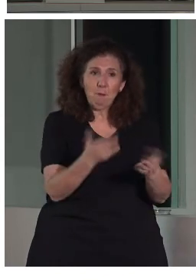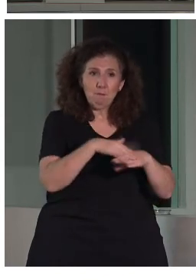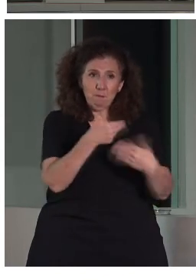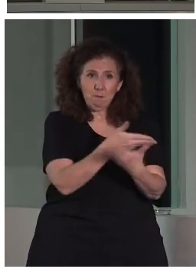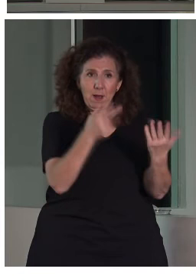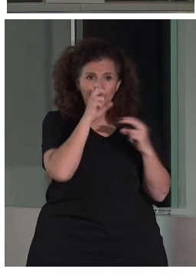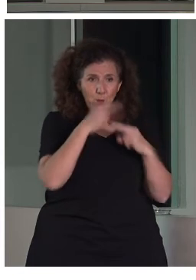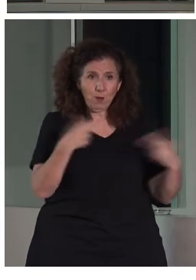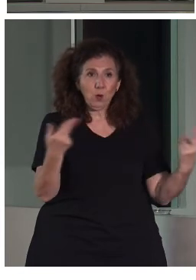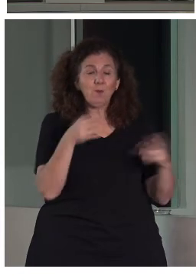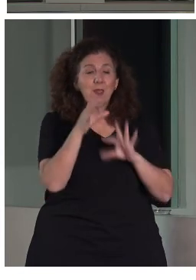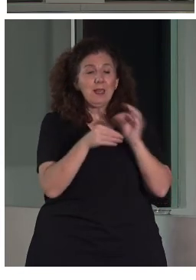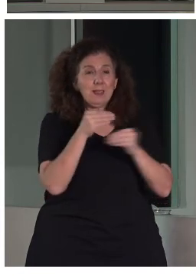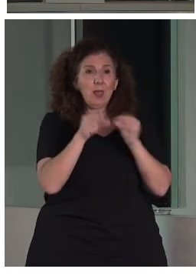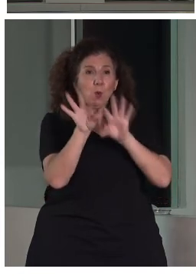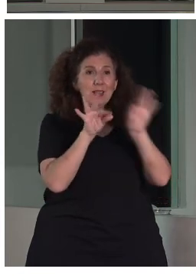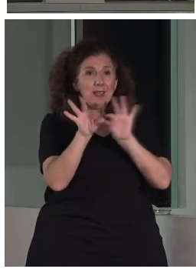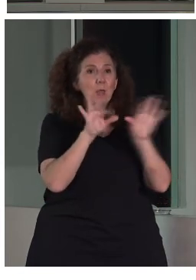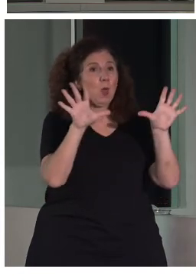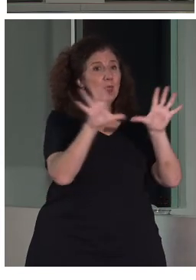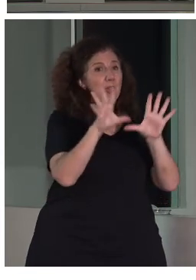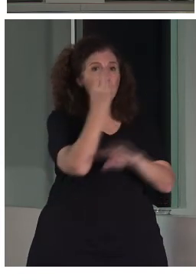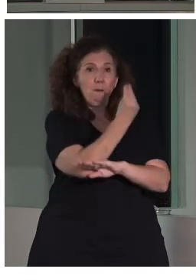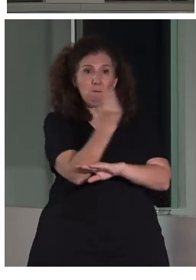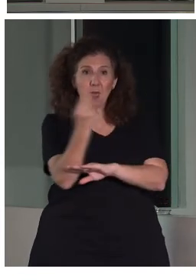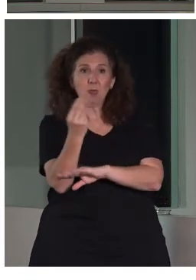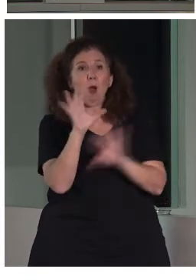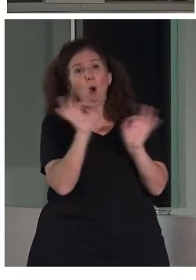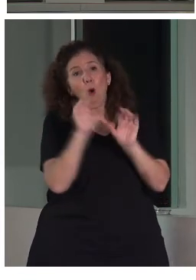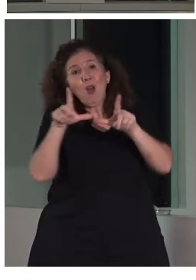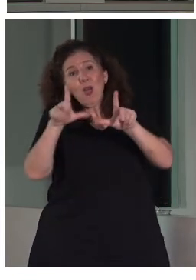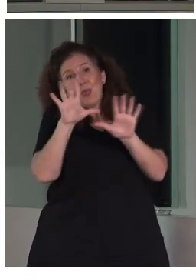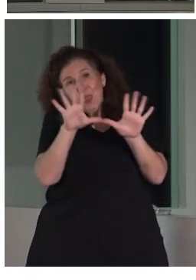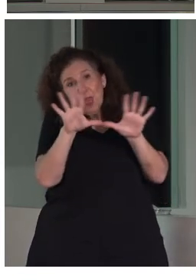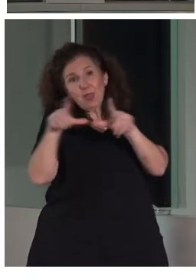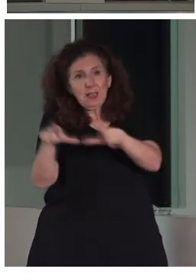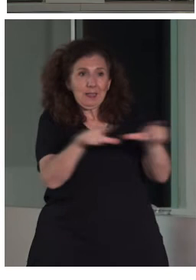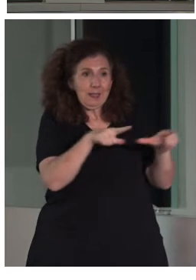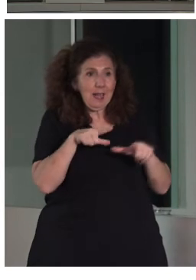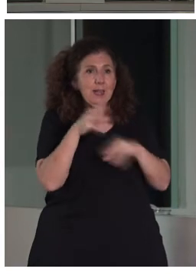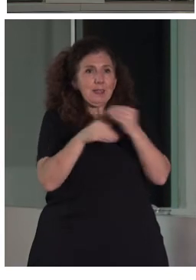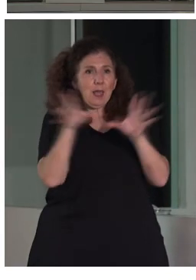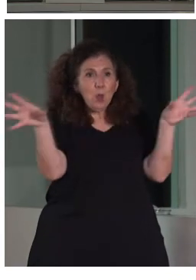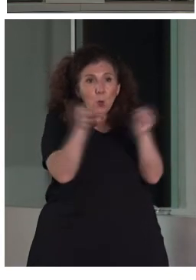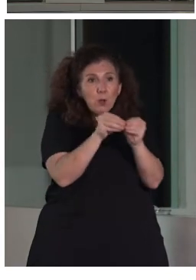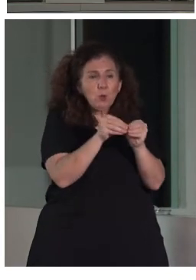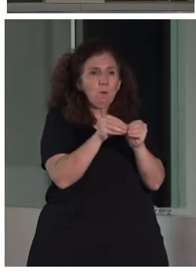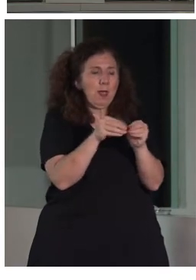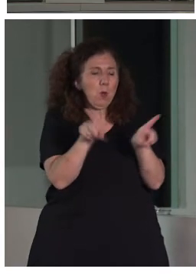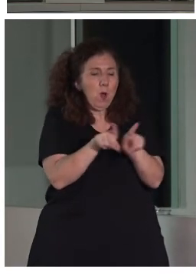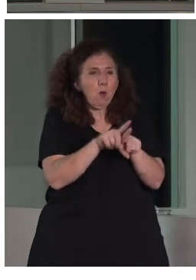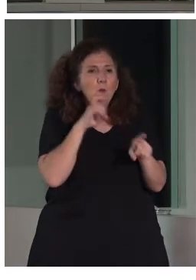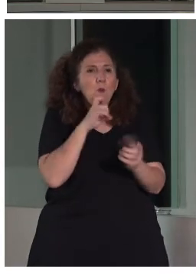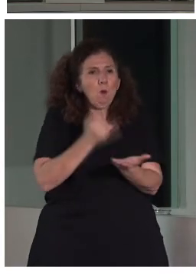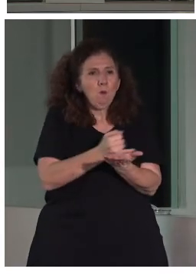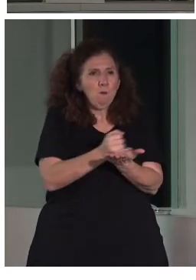diez piezas o diez salas según las características del propio museo. Se hace una descripción en lectura fácil que es complementaria a un plano de los